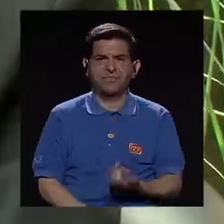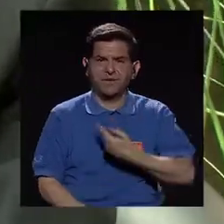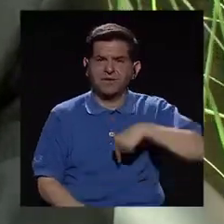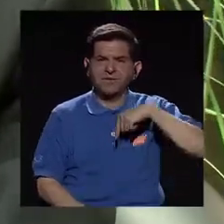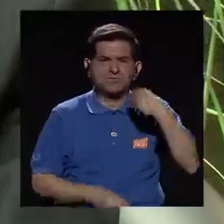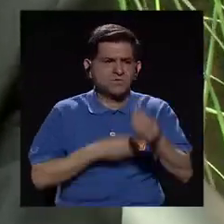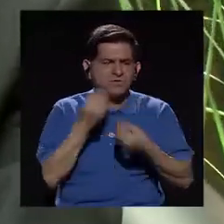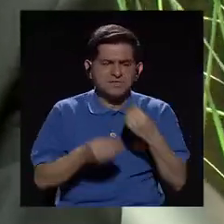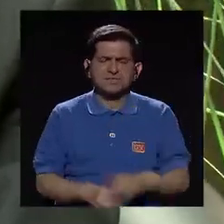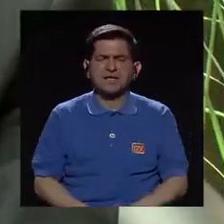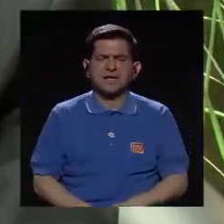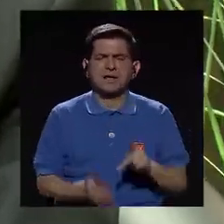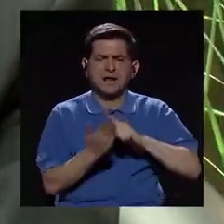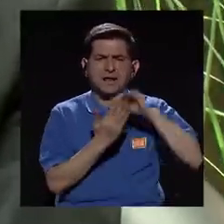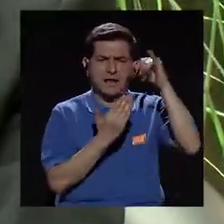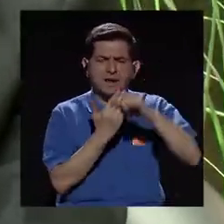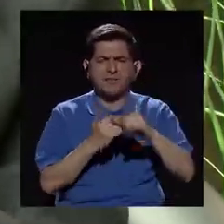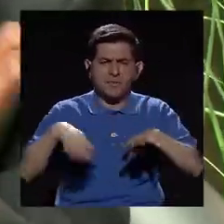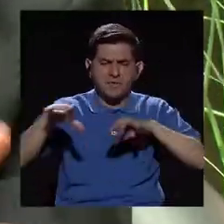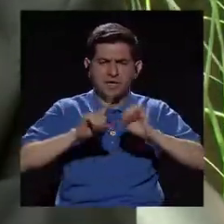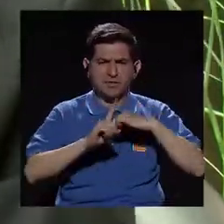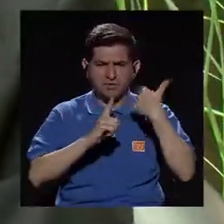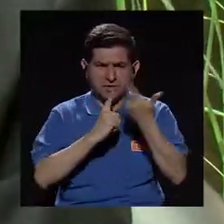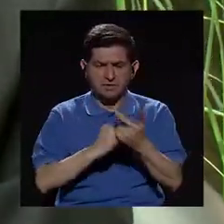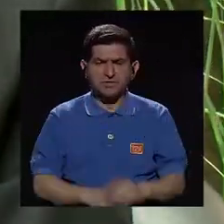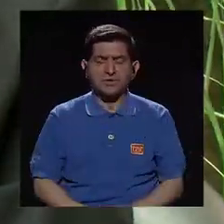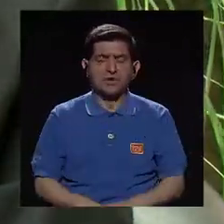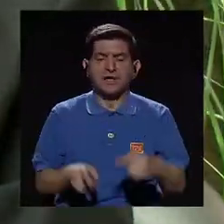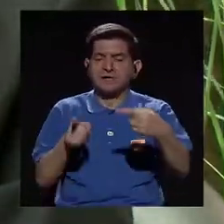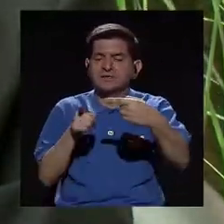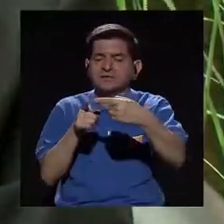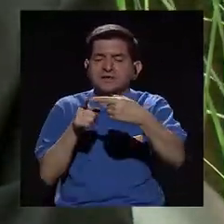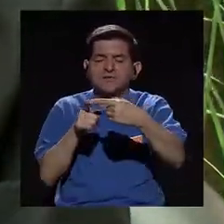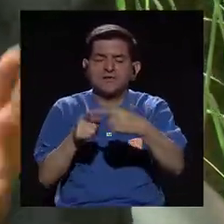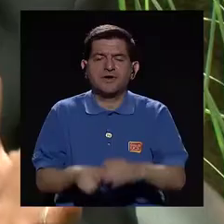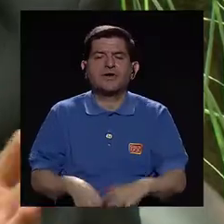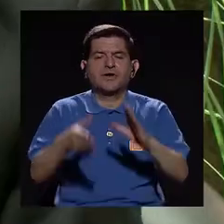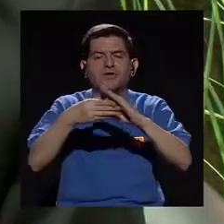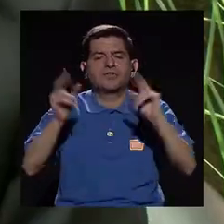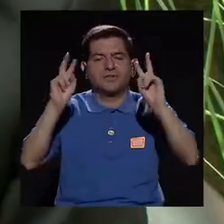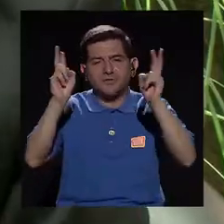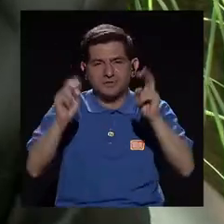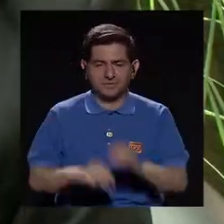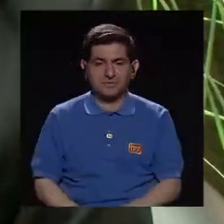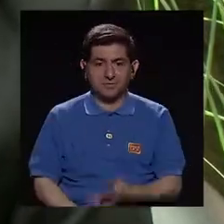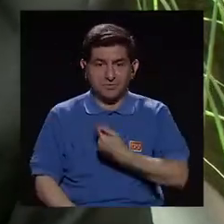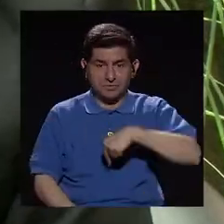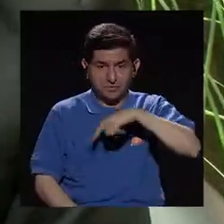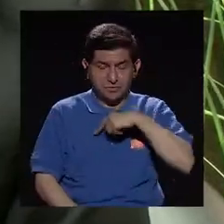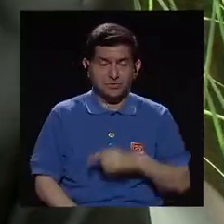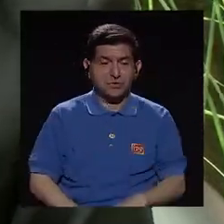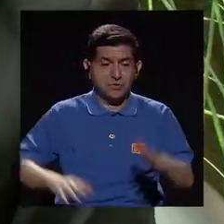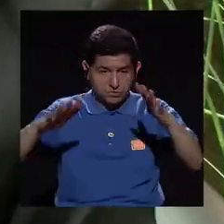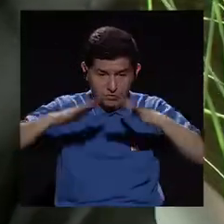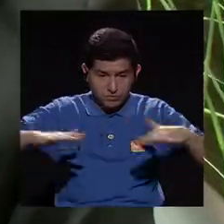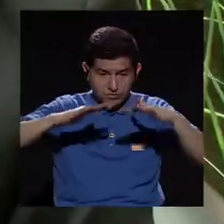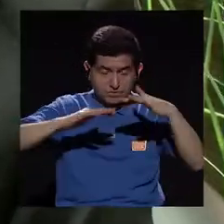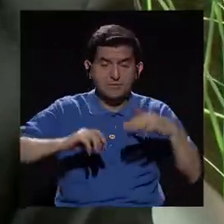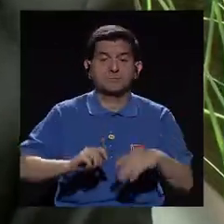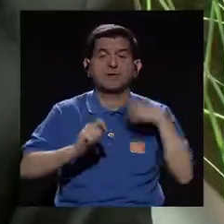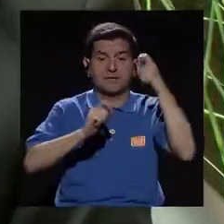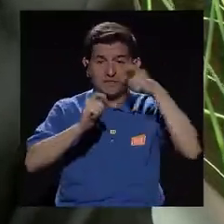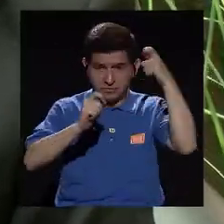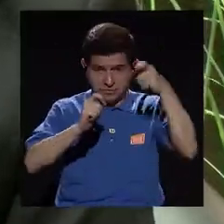es lo que hemos hecho en el proyecto de acción social que hemos denominado Rincón de Cuentos? Bueno, hemos creado unos escenarios